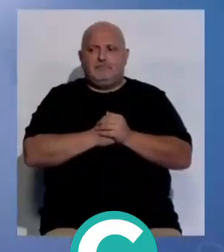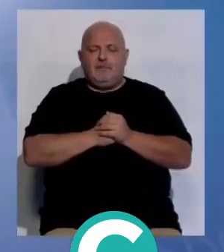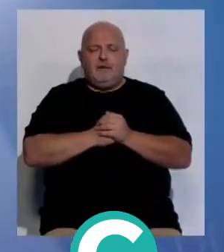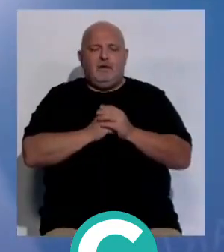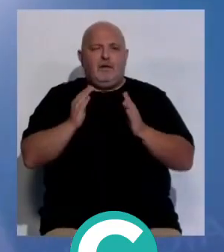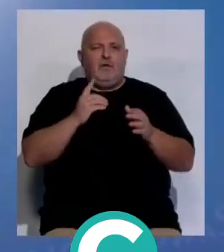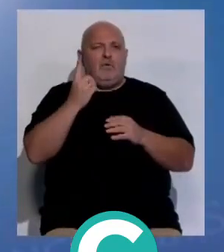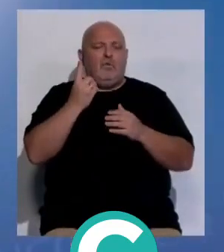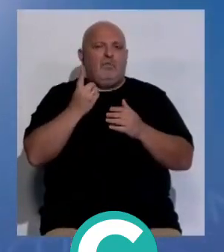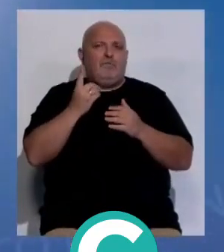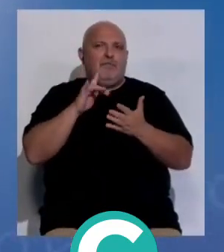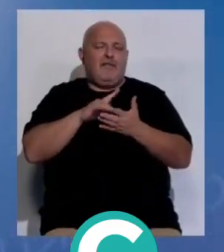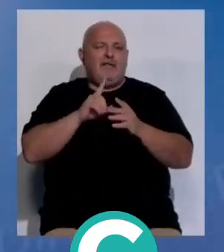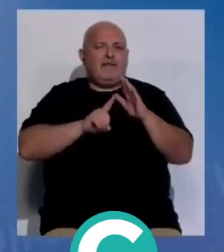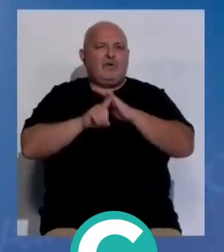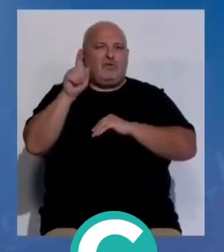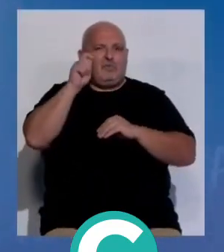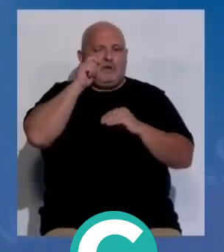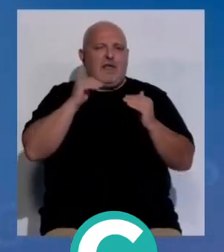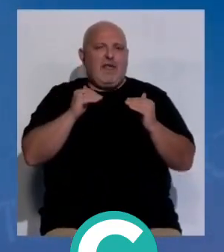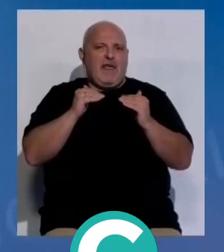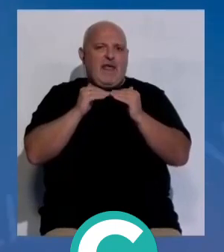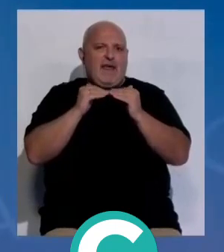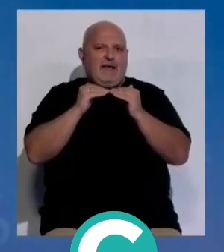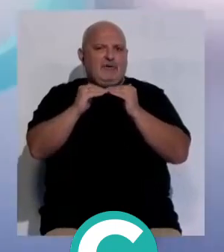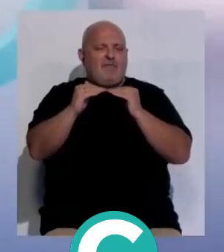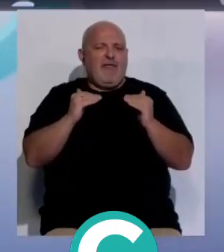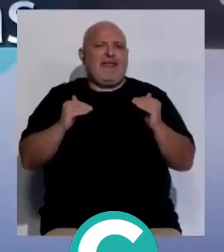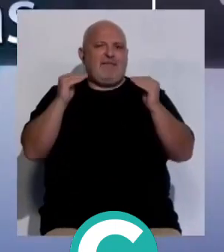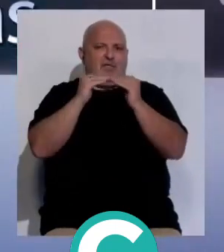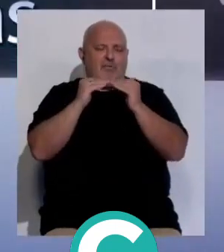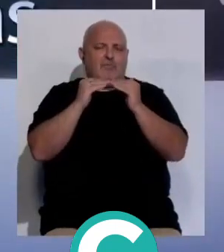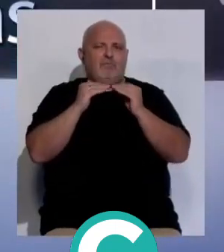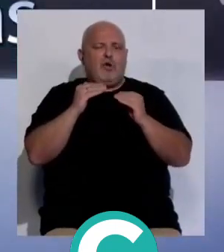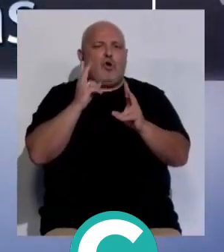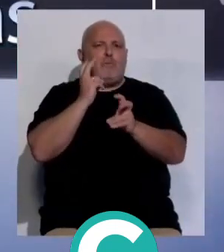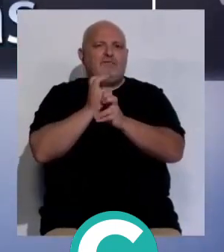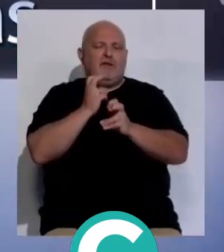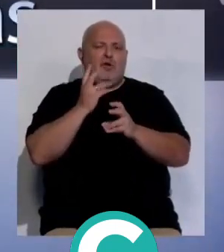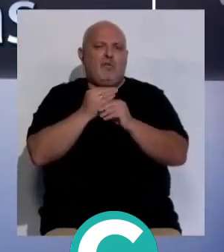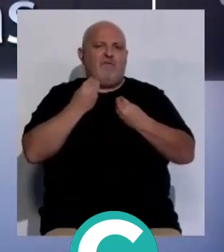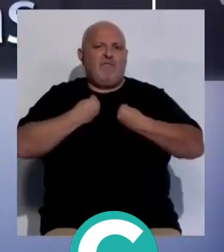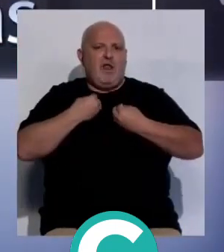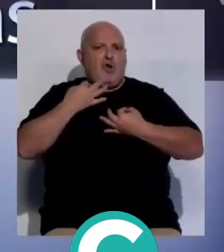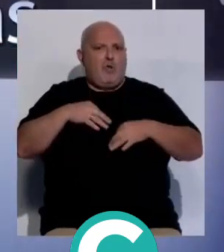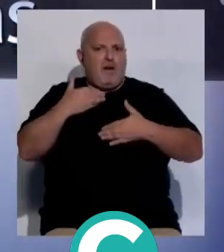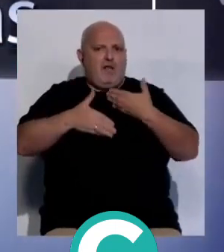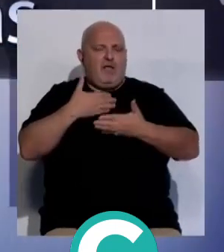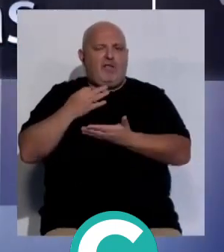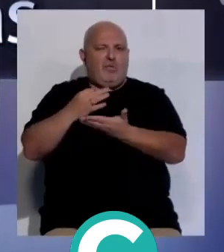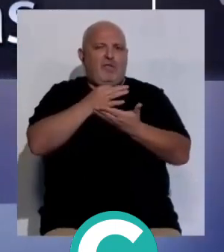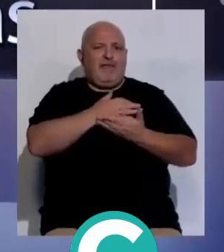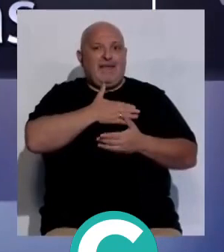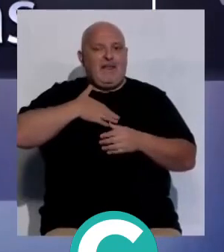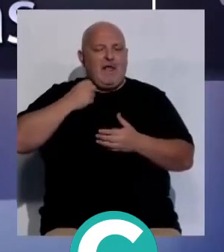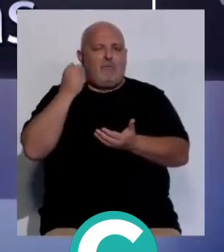Y un desarrollo del turismo equilibrado y sostenible que sea compatible con la vida normal de las ciudades